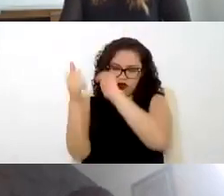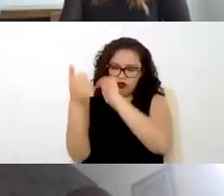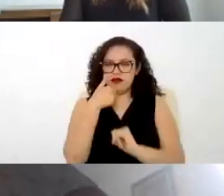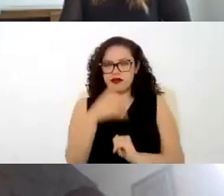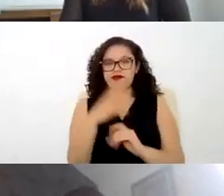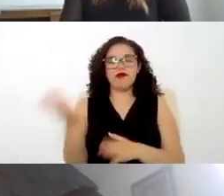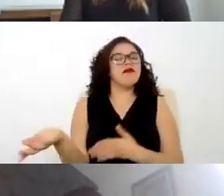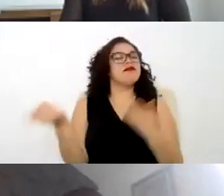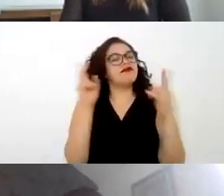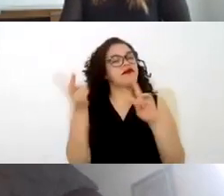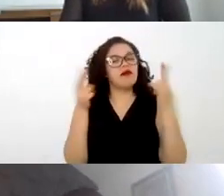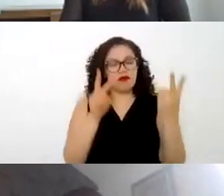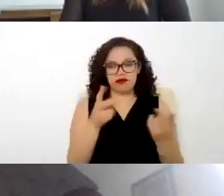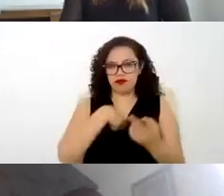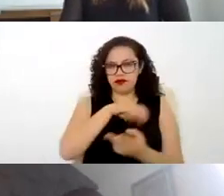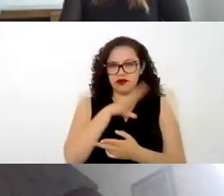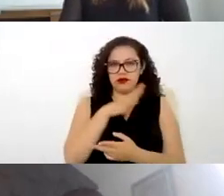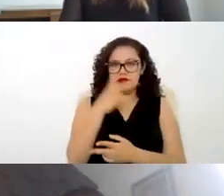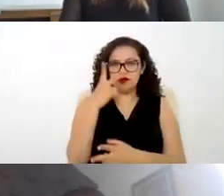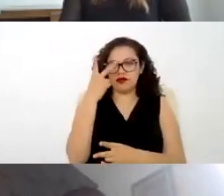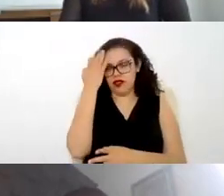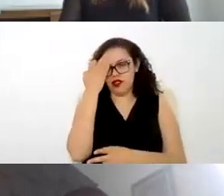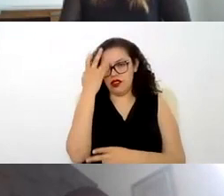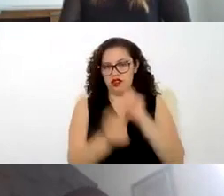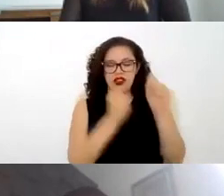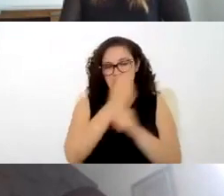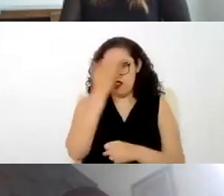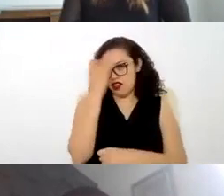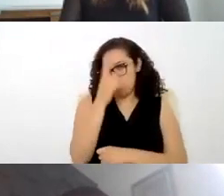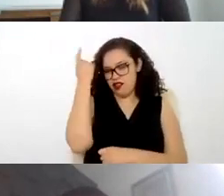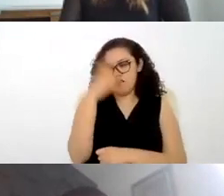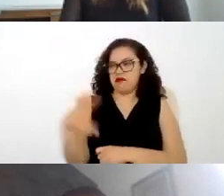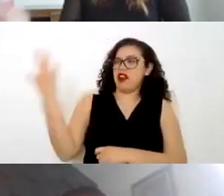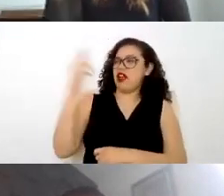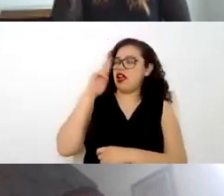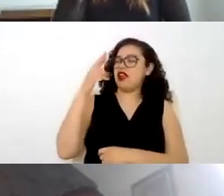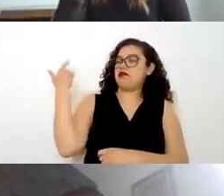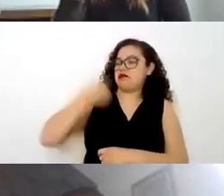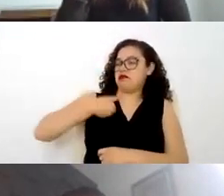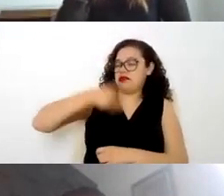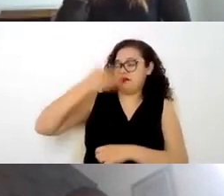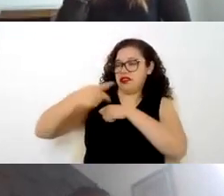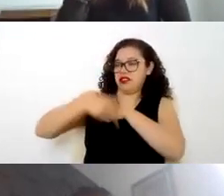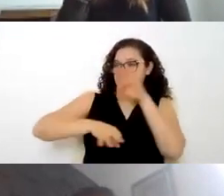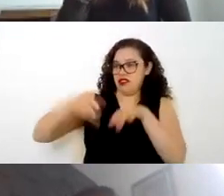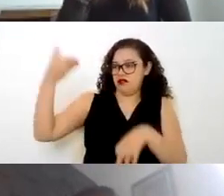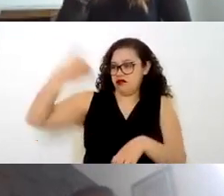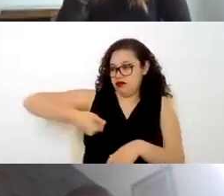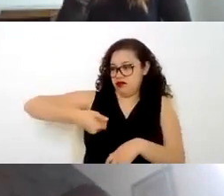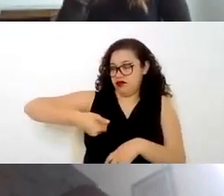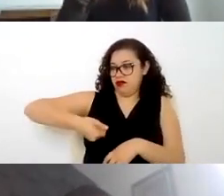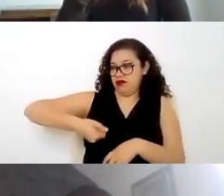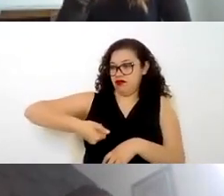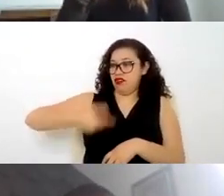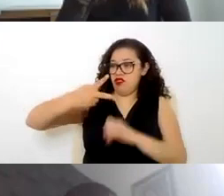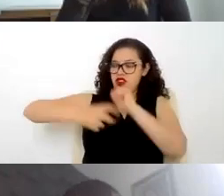parte contamos con un periodo de dos años para reclamo de indemnizaciones por riesgos de trabajo y bueno creo